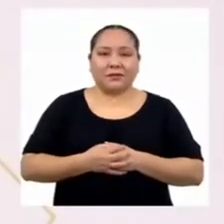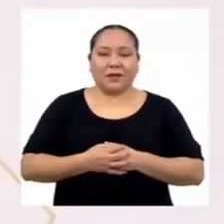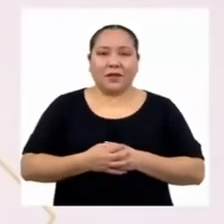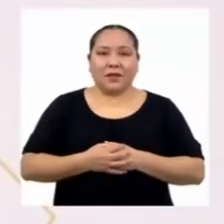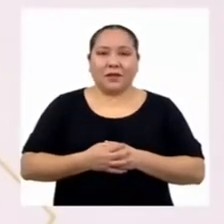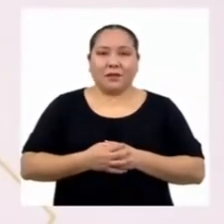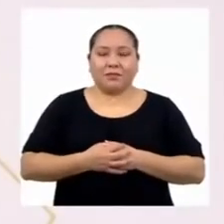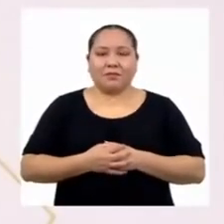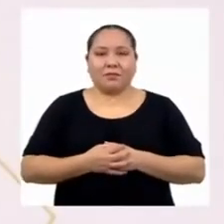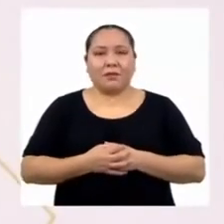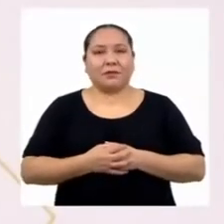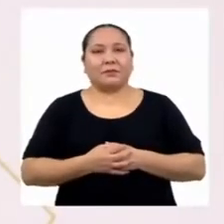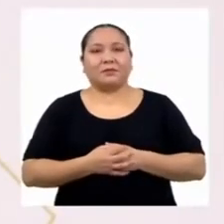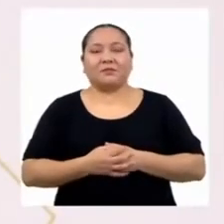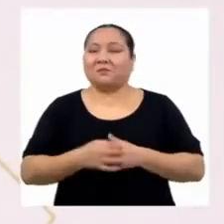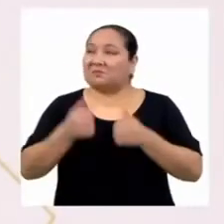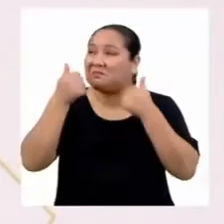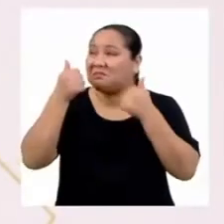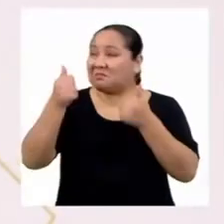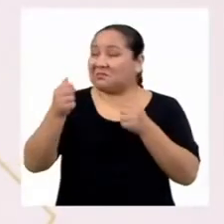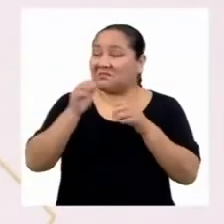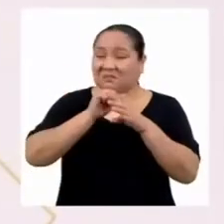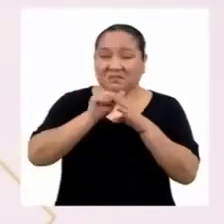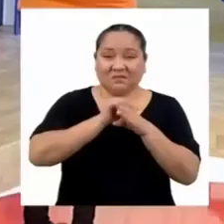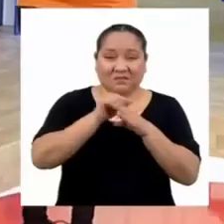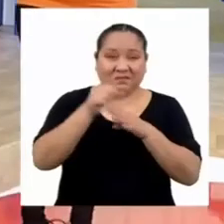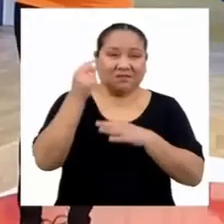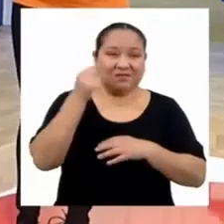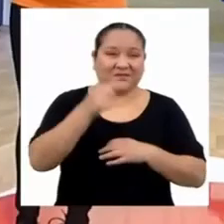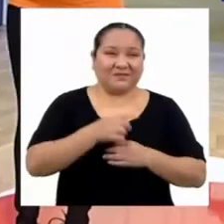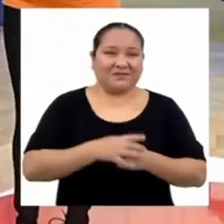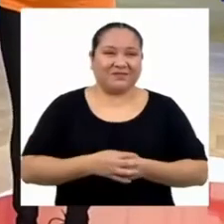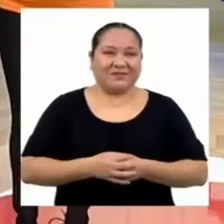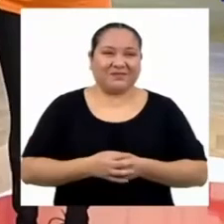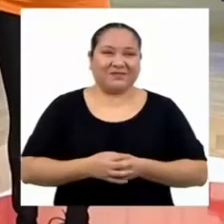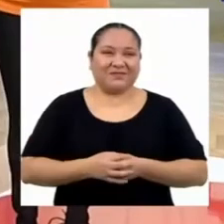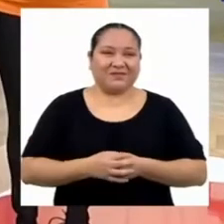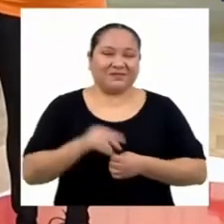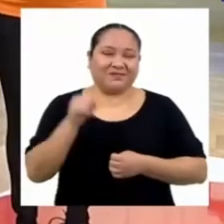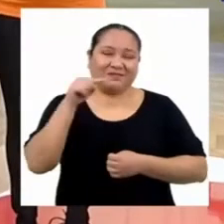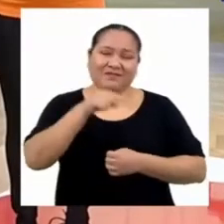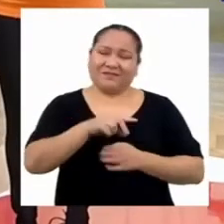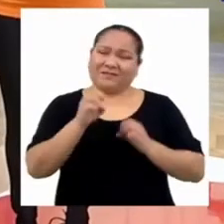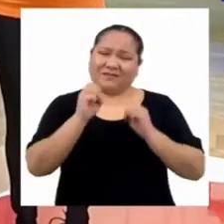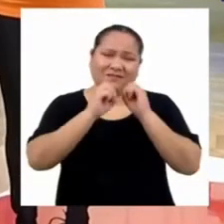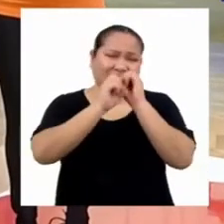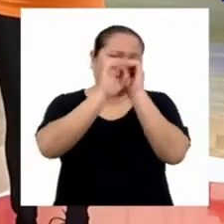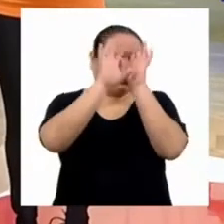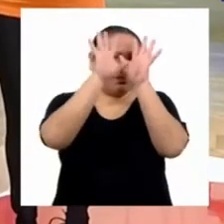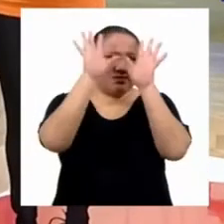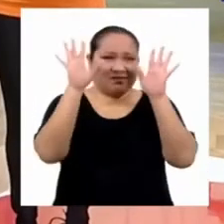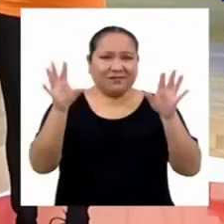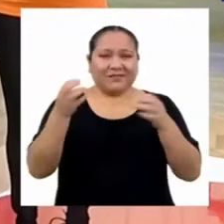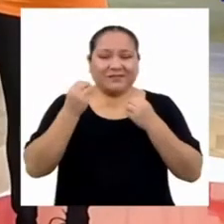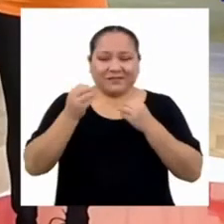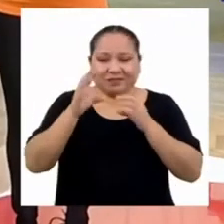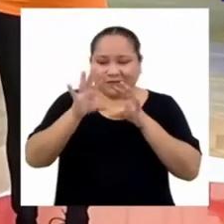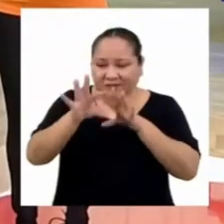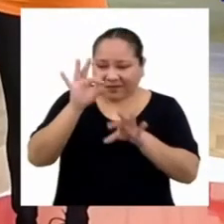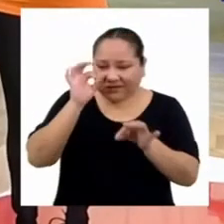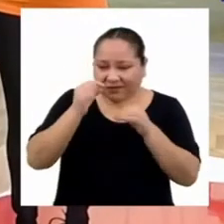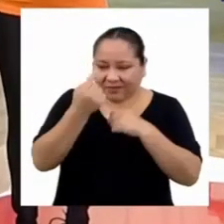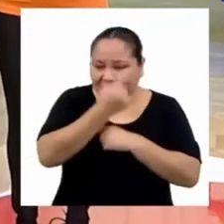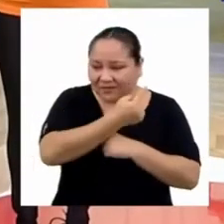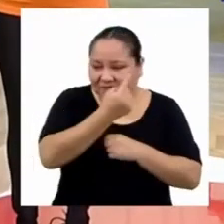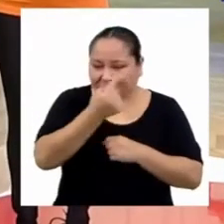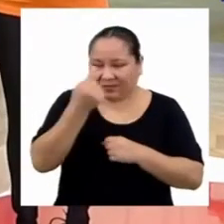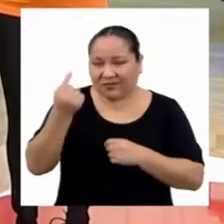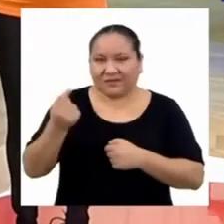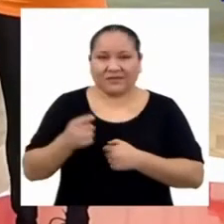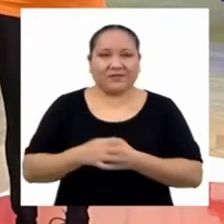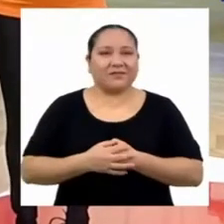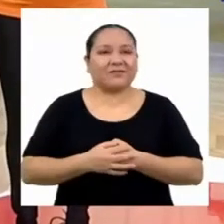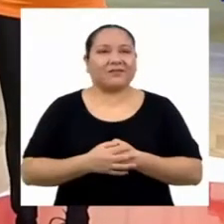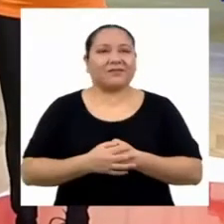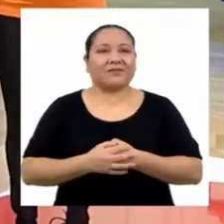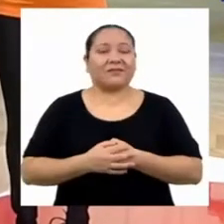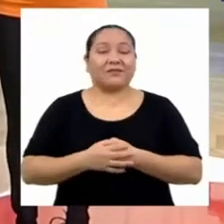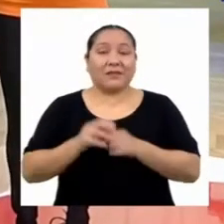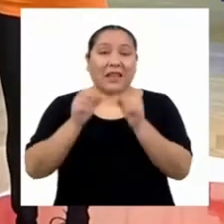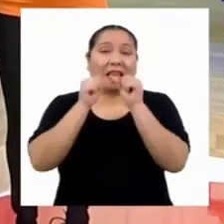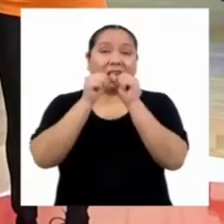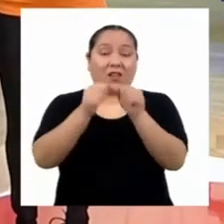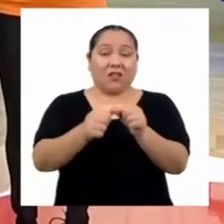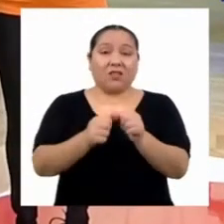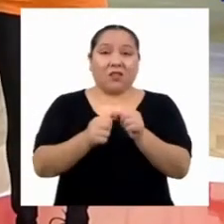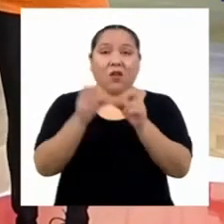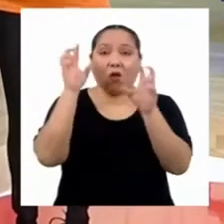¡Qué genial ejercicio ha sido este! Me ha quedado clarísimo cómo definir cada variable. Hay que